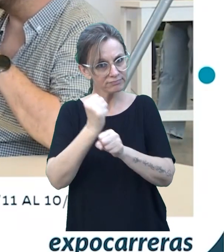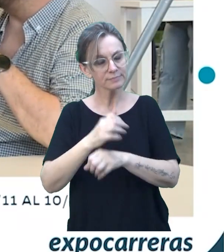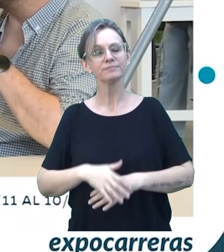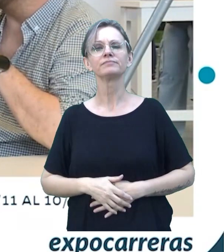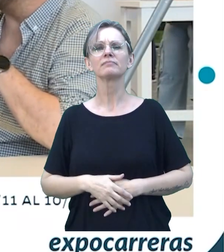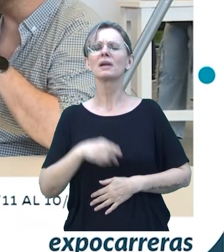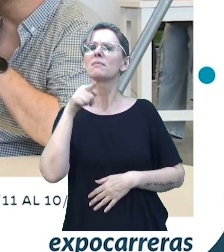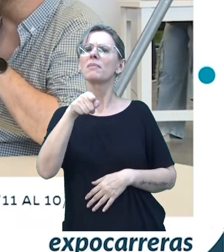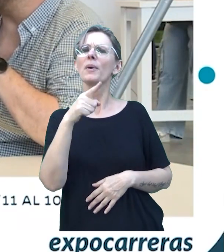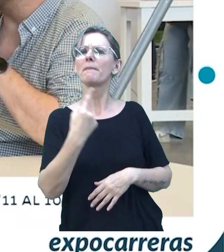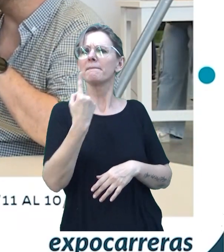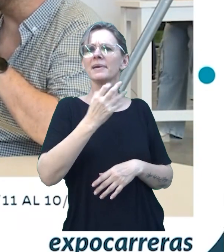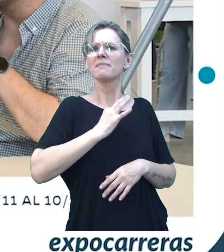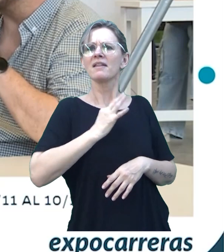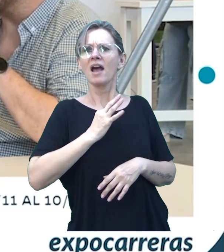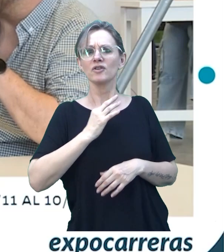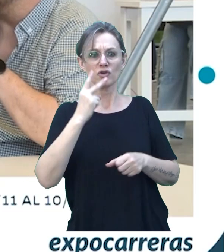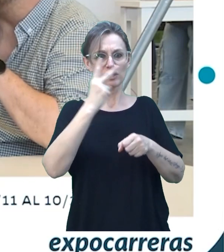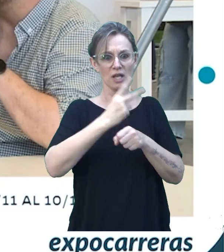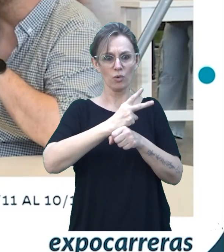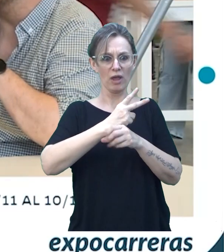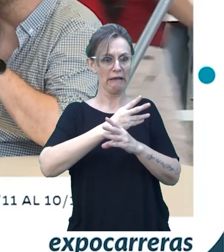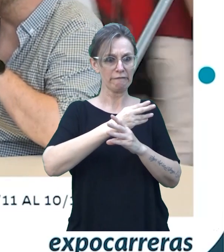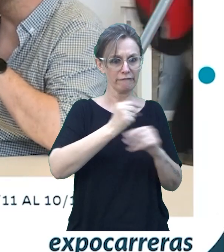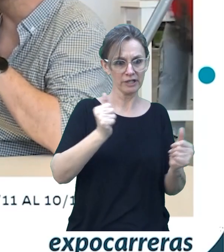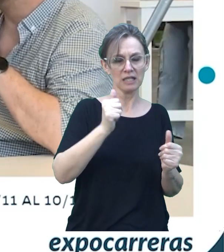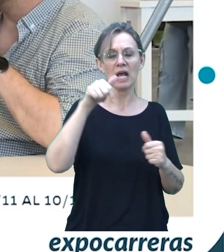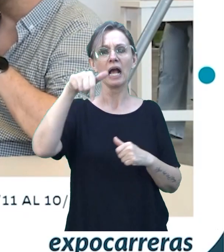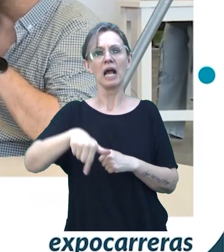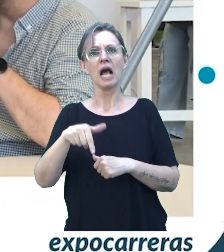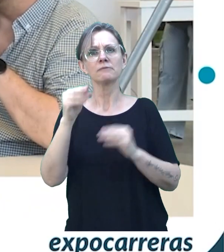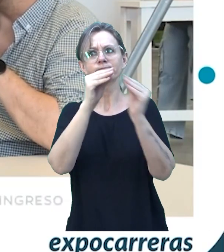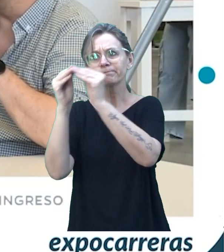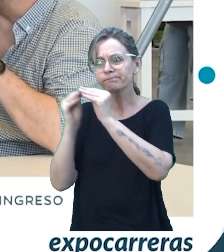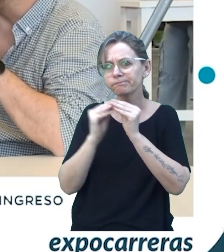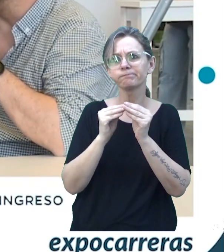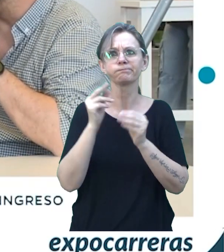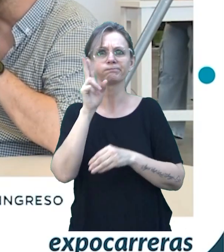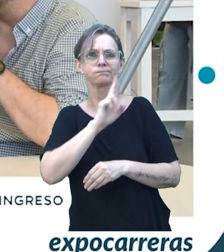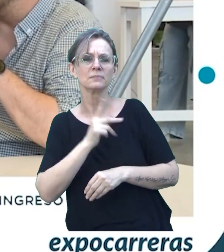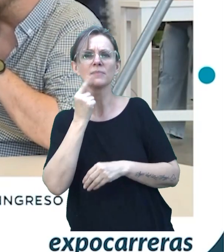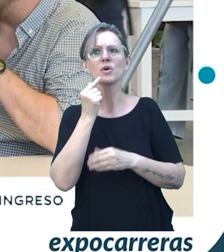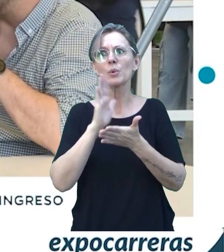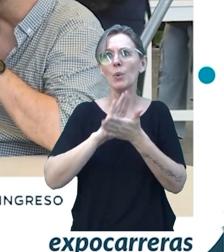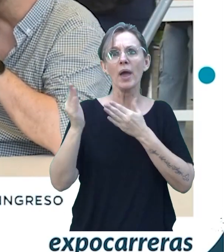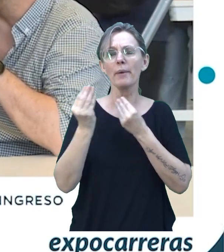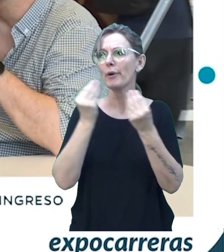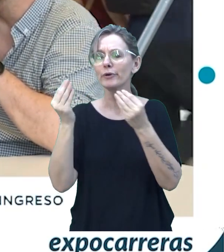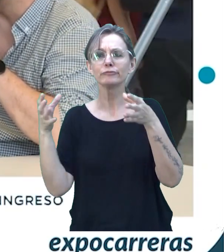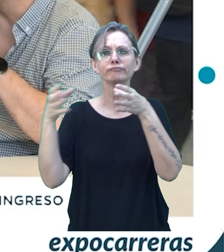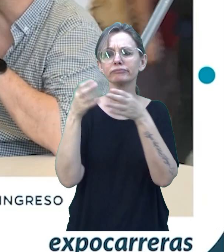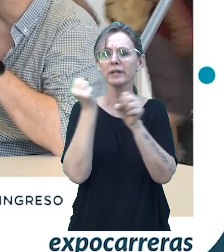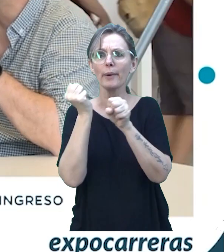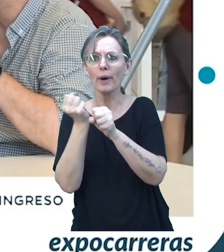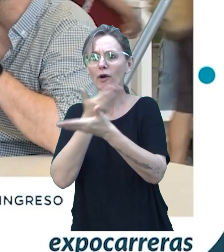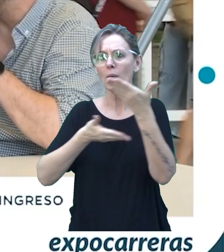cómo fue? Salir de la secundaria, tener que encontrarte con compañeros y compañeras nuevas, tener que reunirte para hacer diferentes tipos de trabajo. ¿Cómo fue este primer